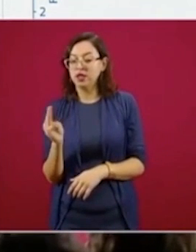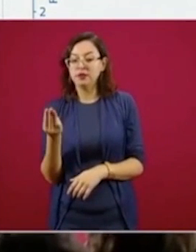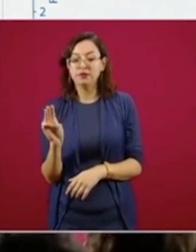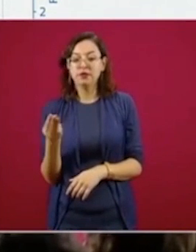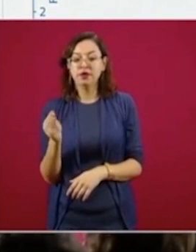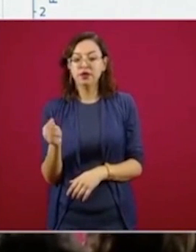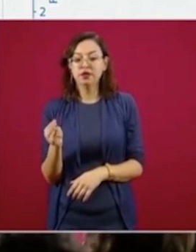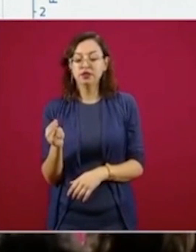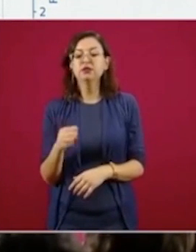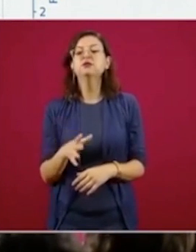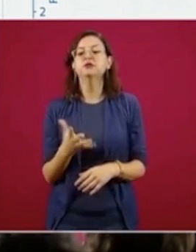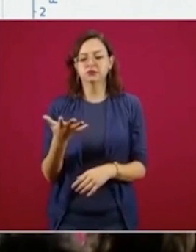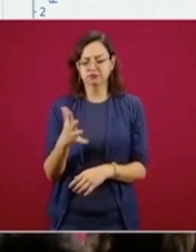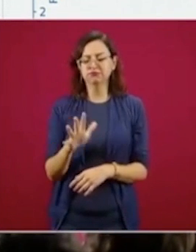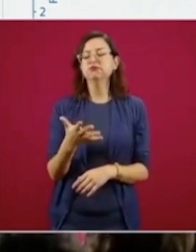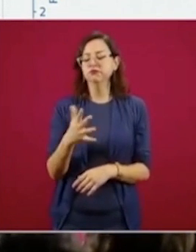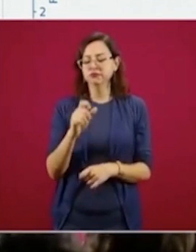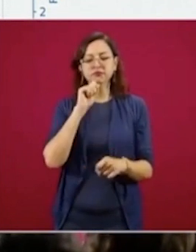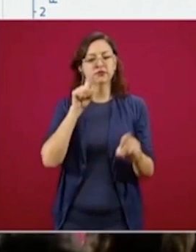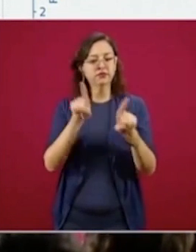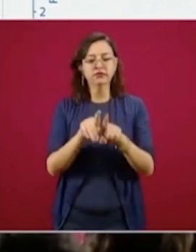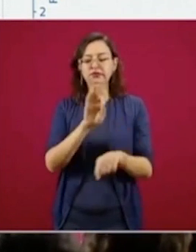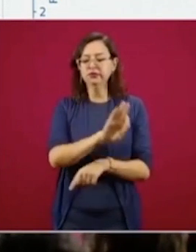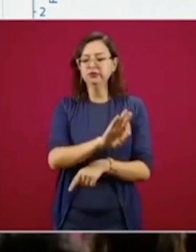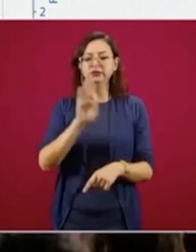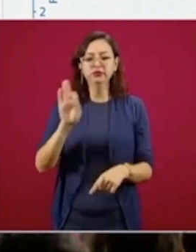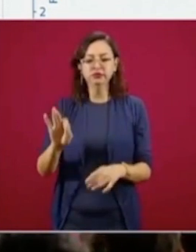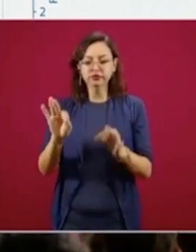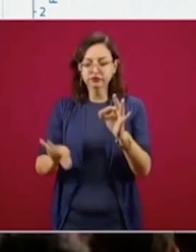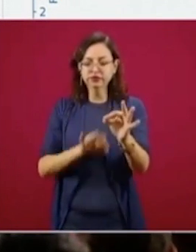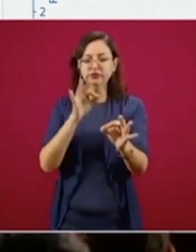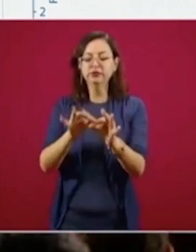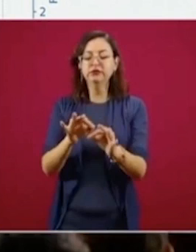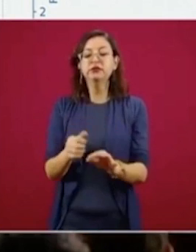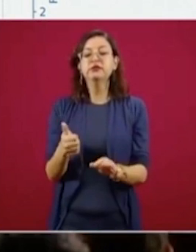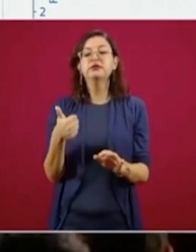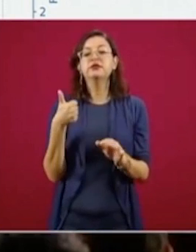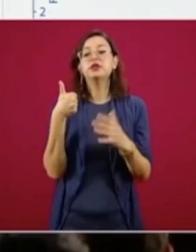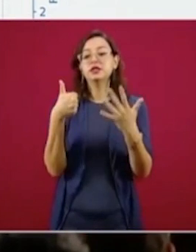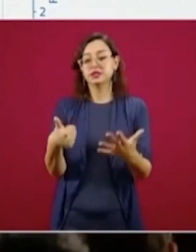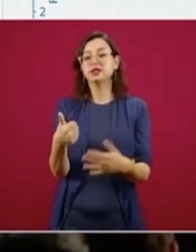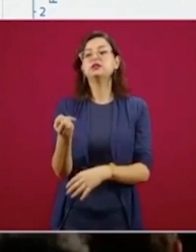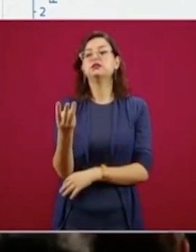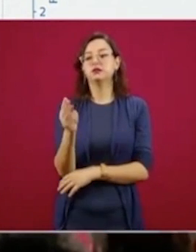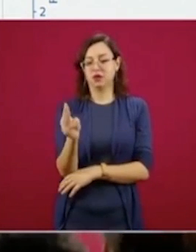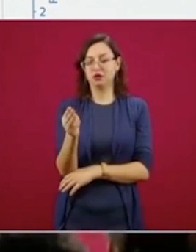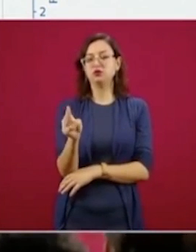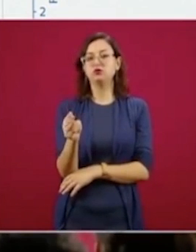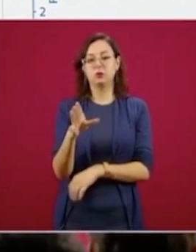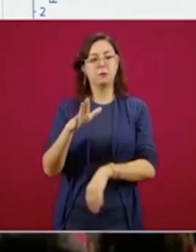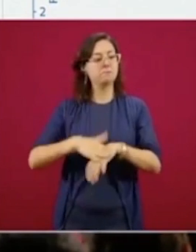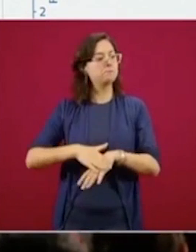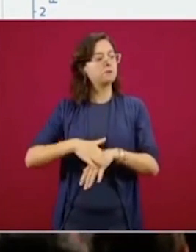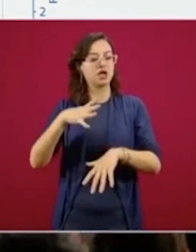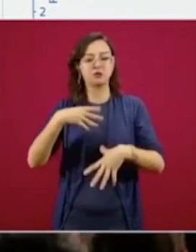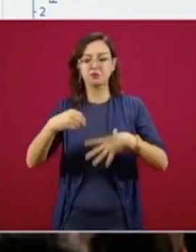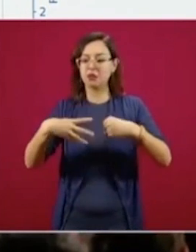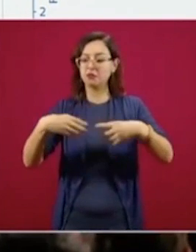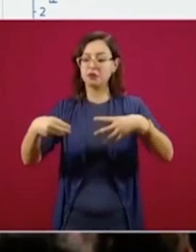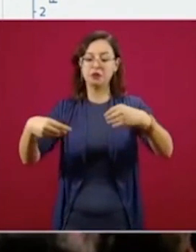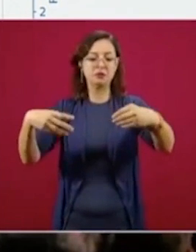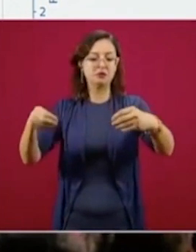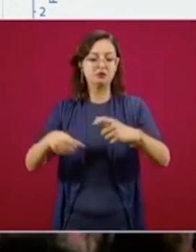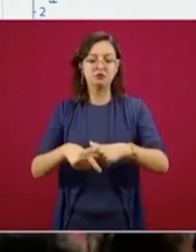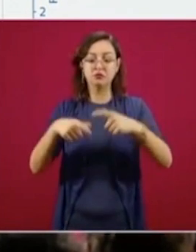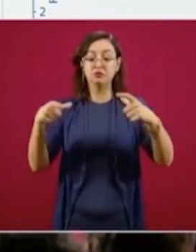está aproximadamente ahí, está, si fuéramos muy puntuales, el 6 de mayo. Entonces, nos faltan todavía